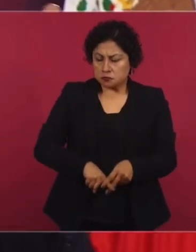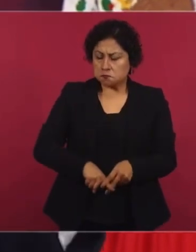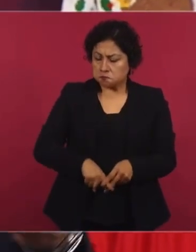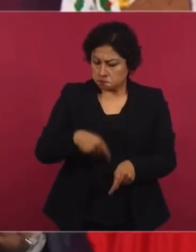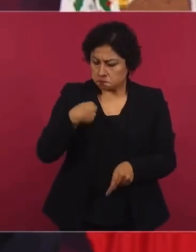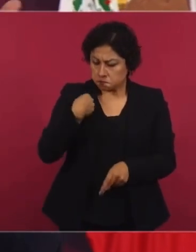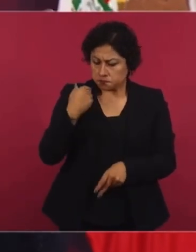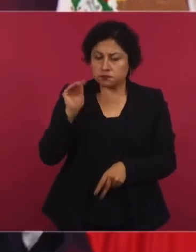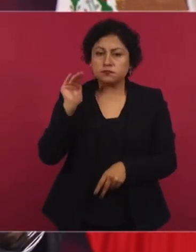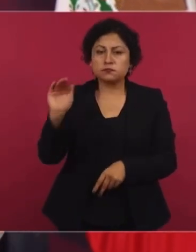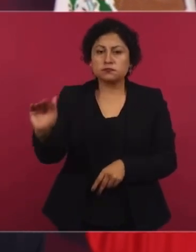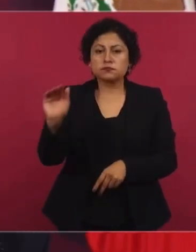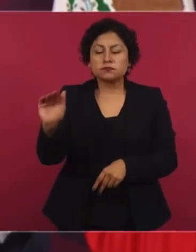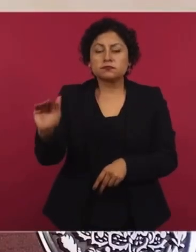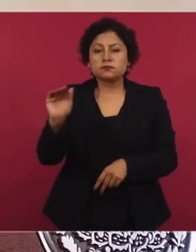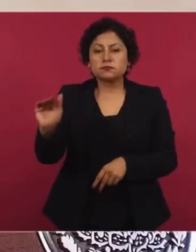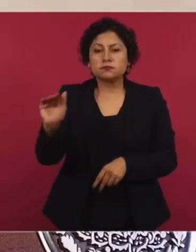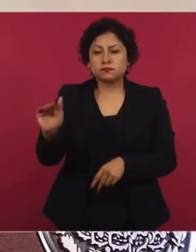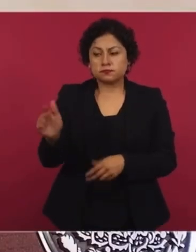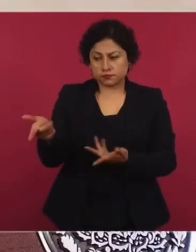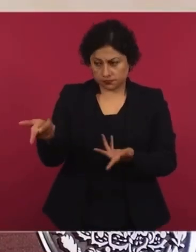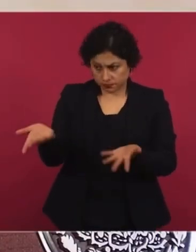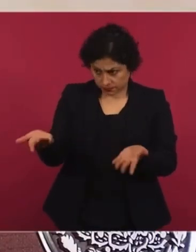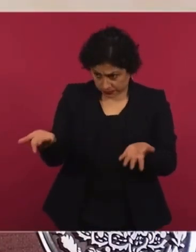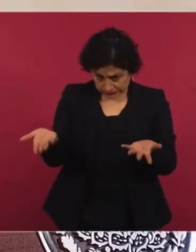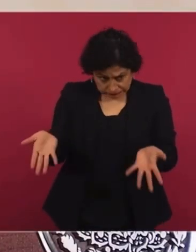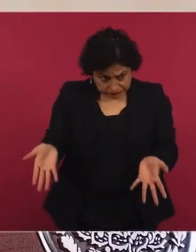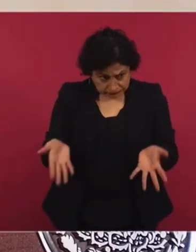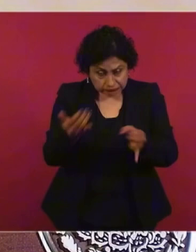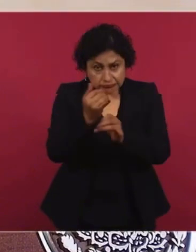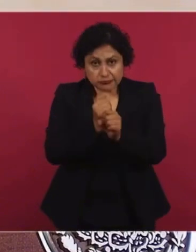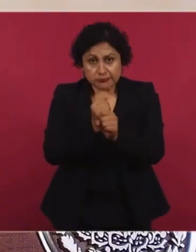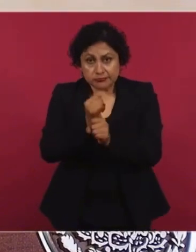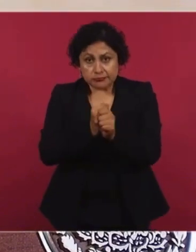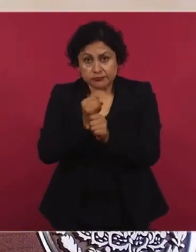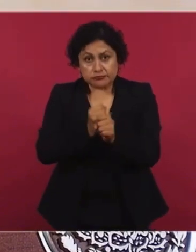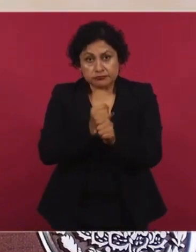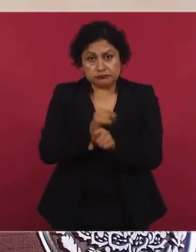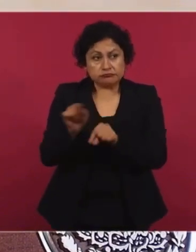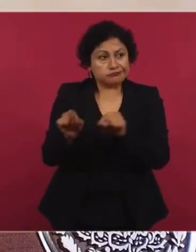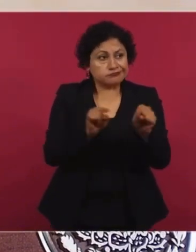continuara la investigación, las